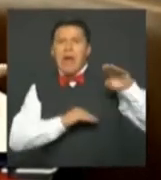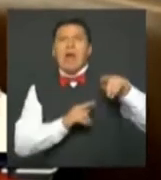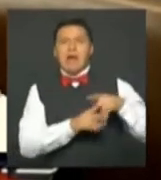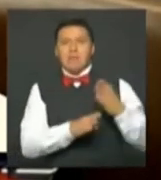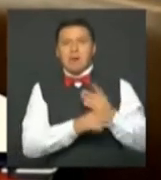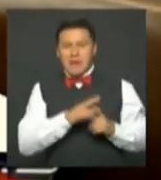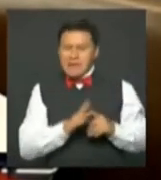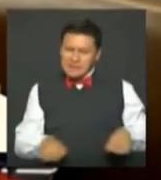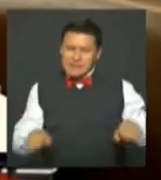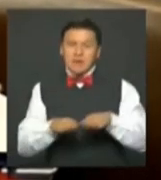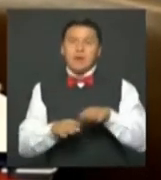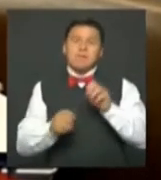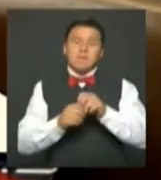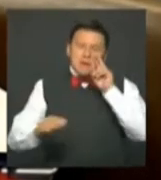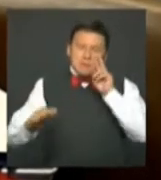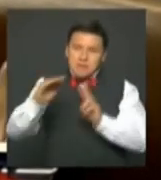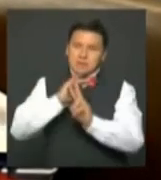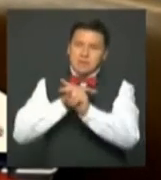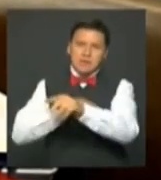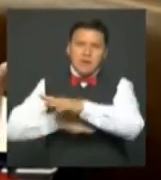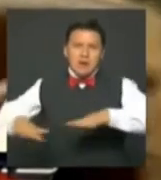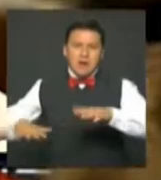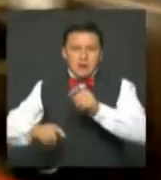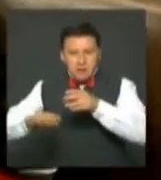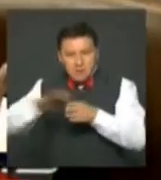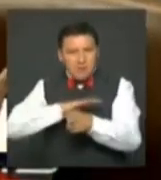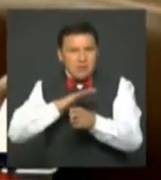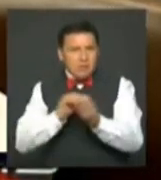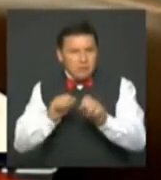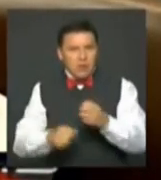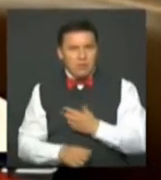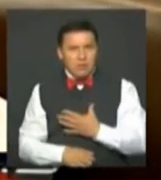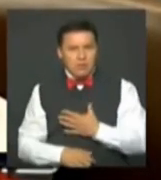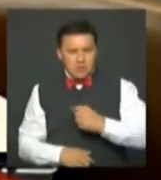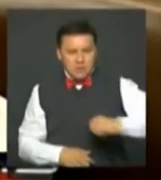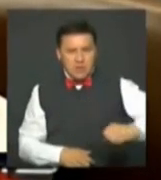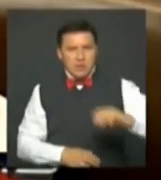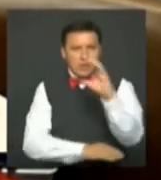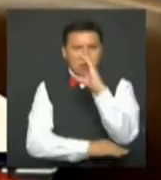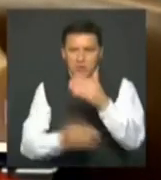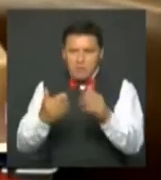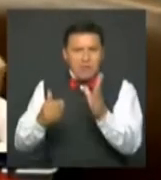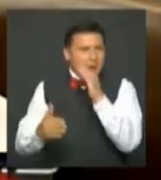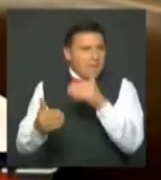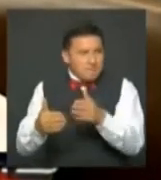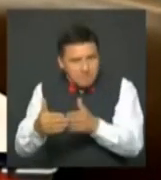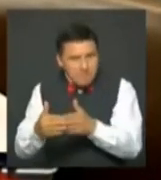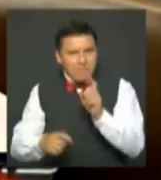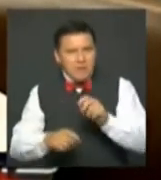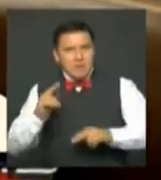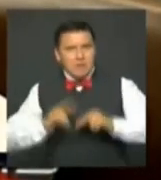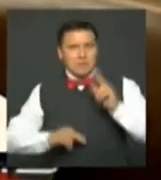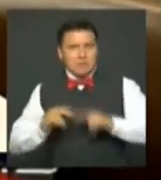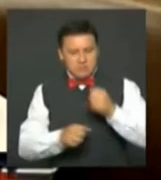visión del campo, el acceso efectivo a los derechos de los colombianos, la construcción de